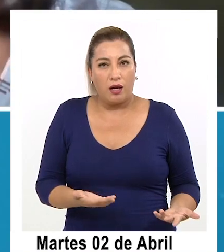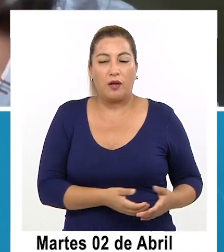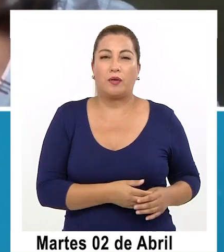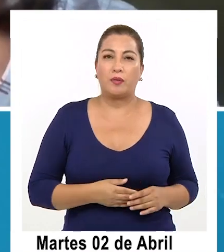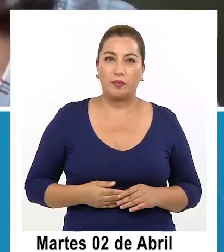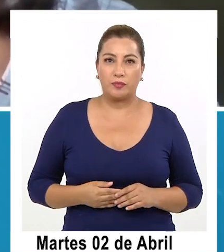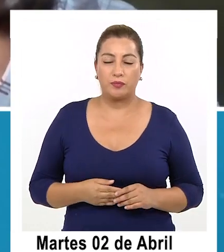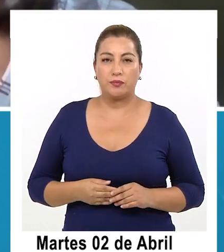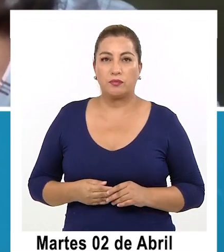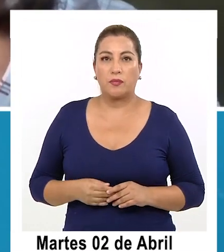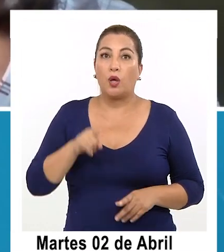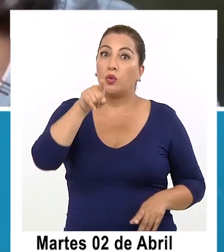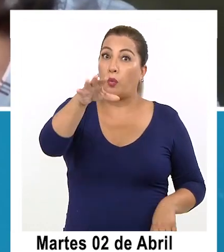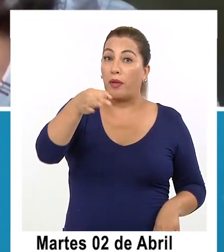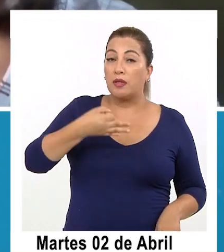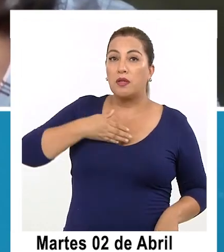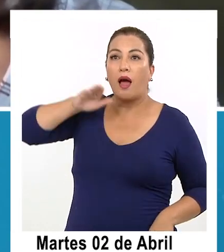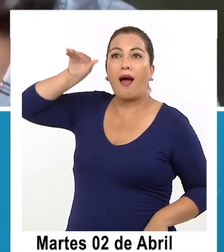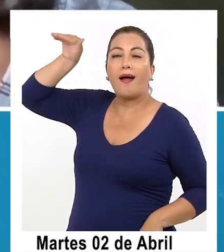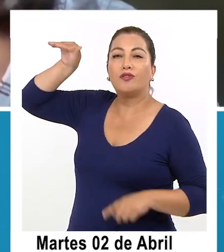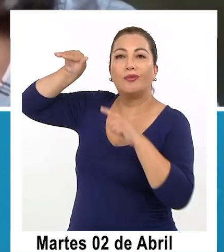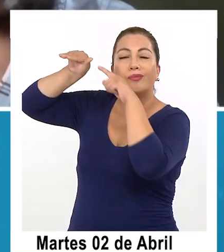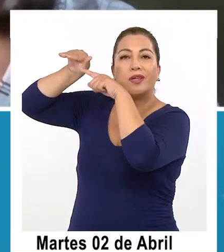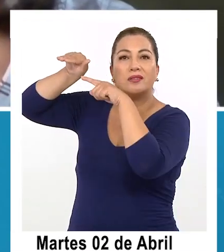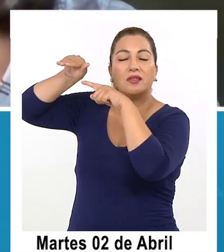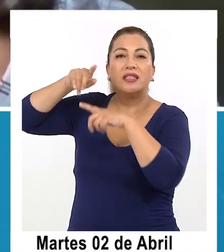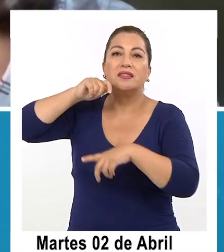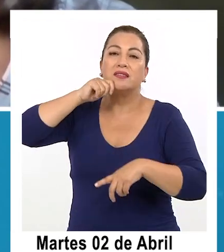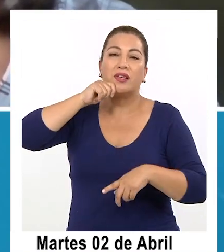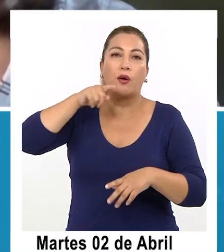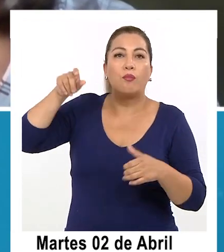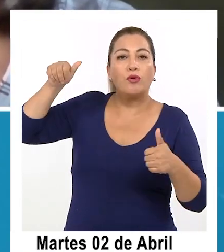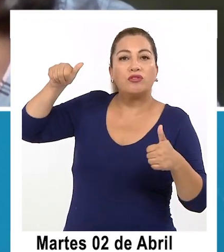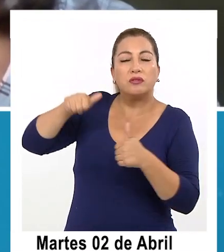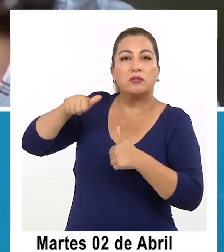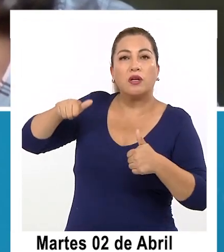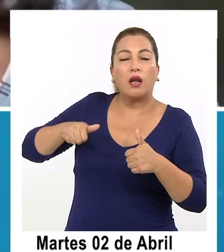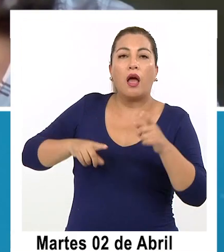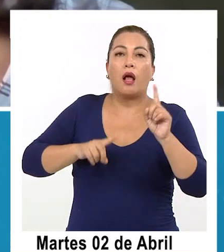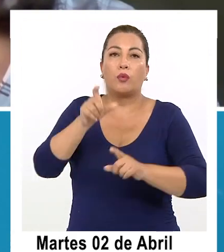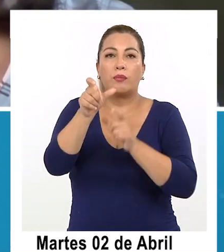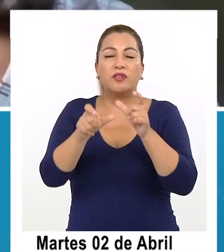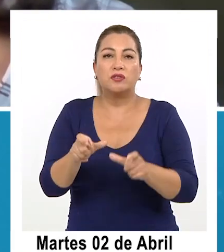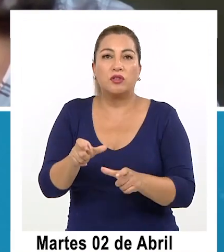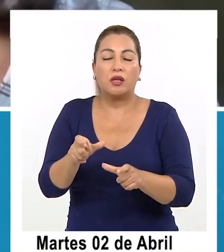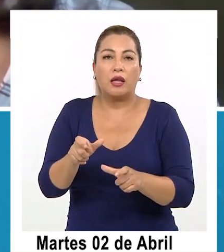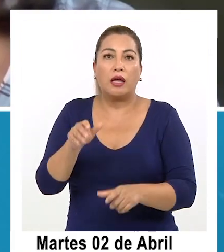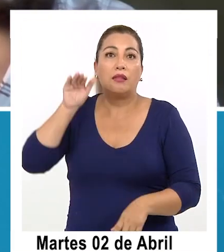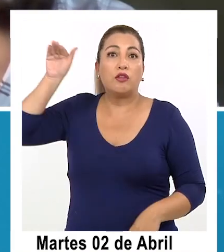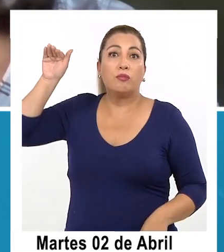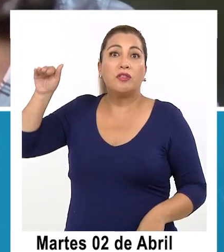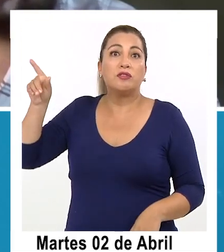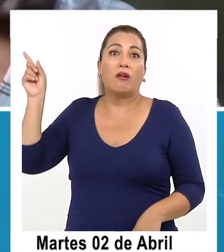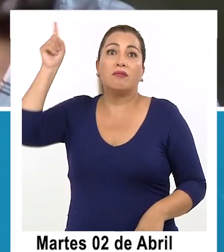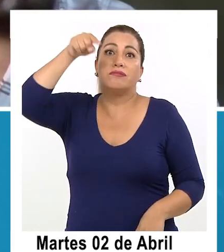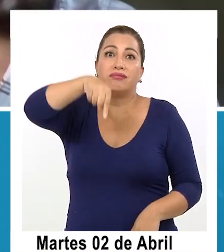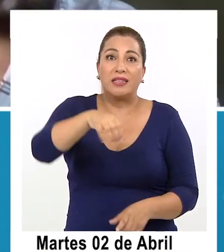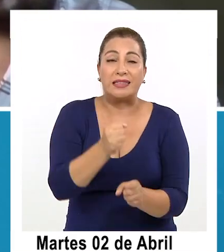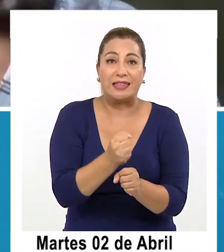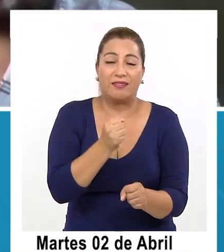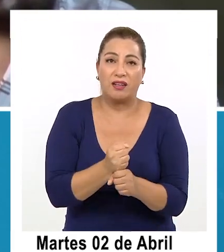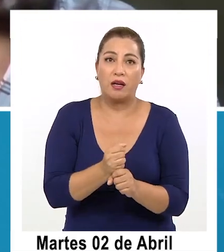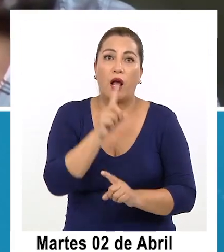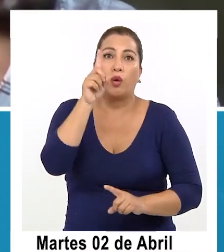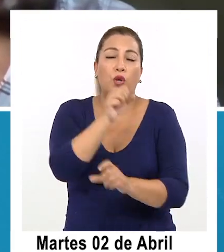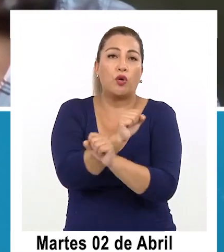bueno como dices tú altospicio es como una comuna dormitorio y gran parte de las personas de altospicio trabajan en y no y algunos